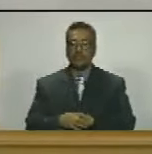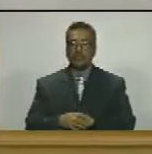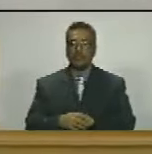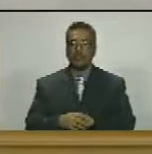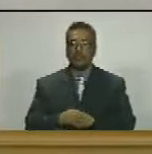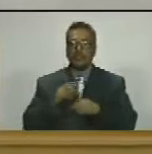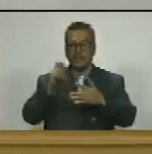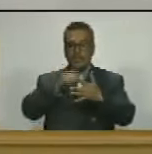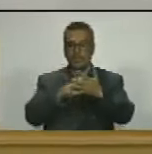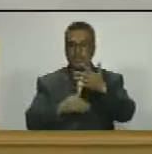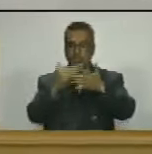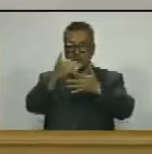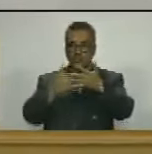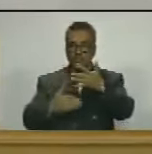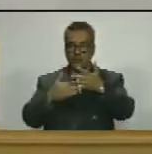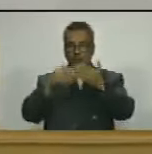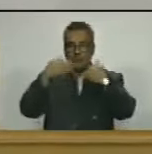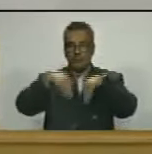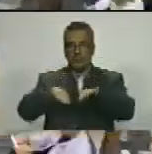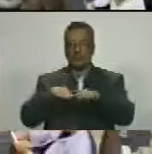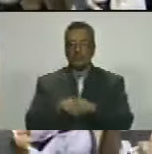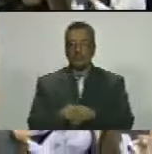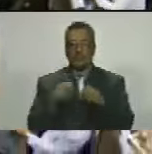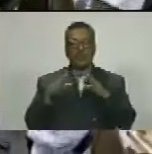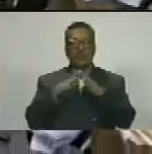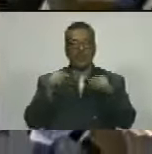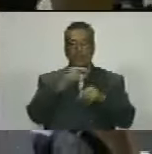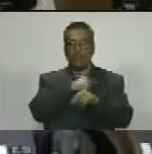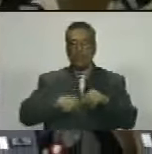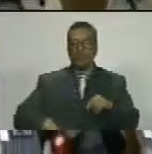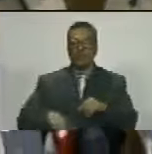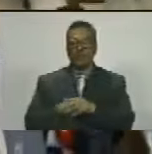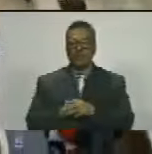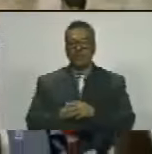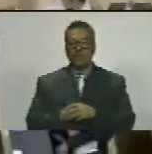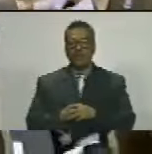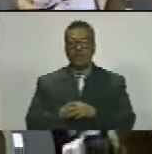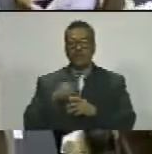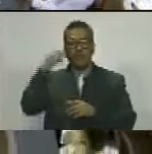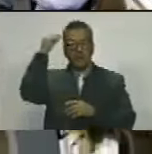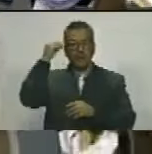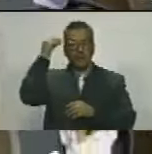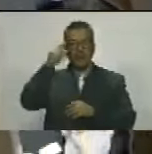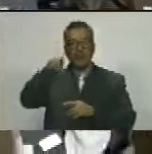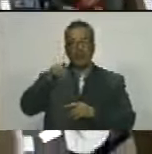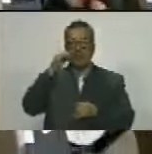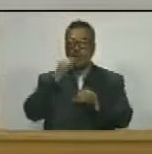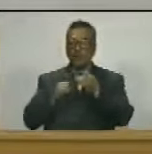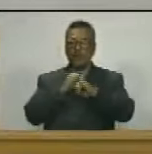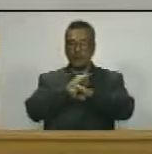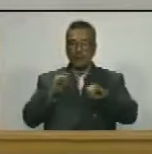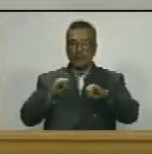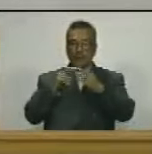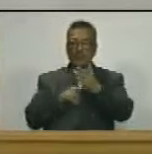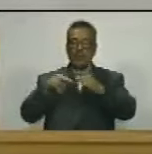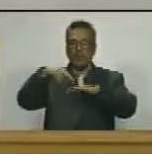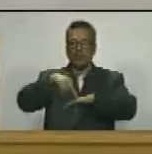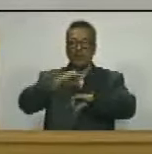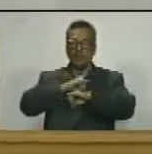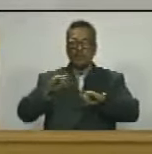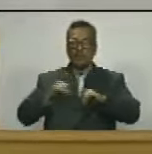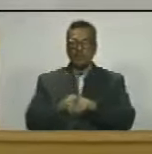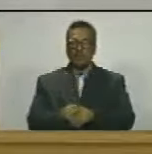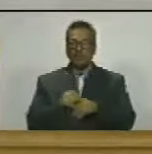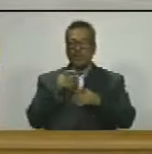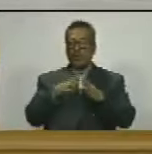siguiente punto del orden del día ciudadana secretaria es todo ciudadano presidente en consecuencia agotada la materia se levanta la sesión